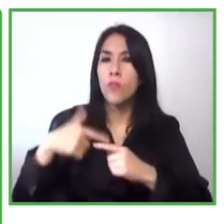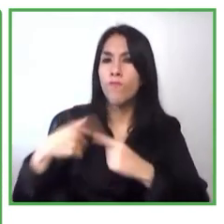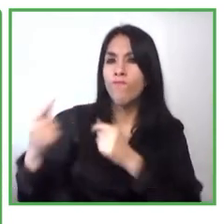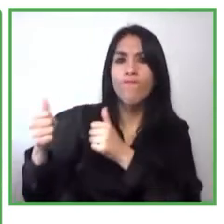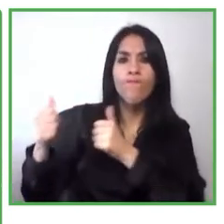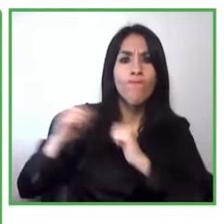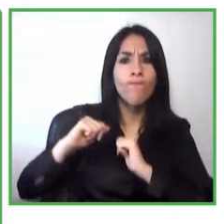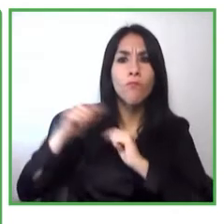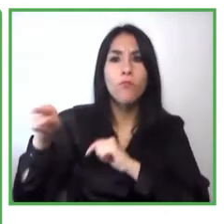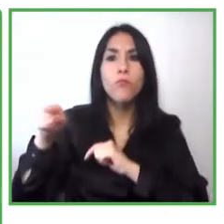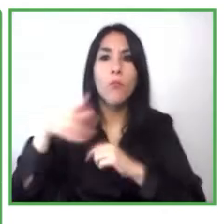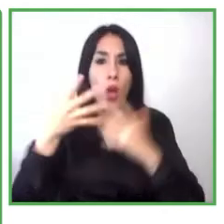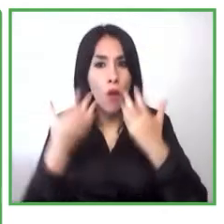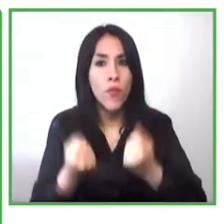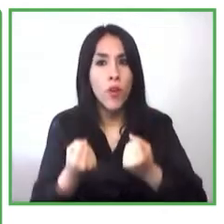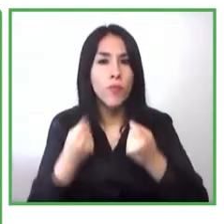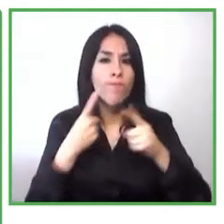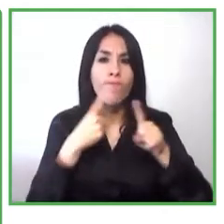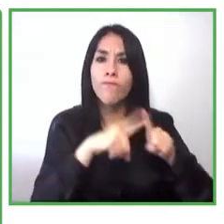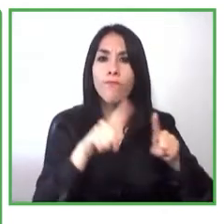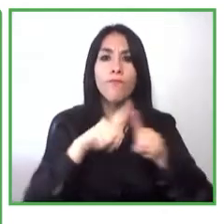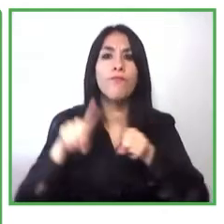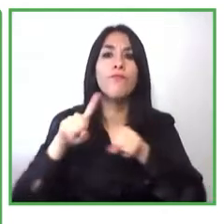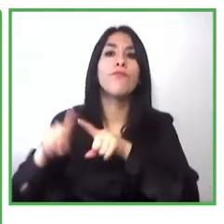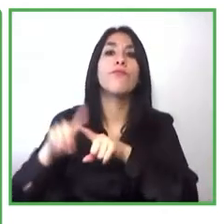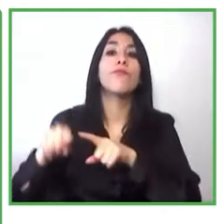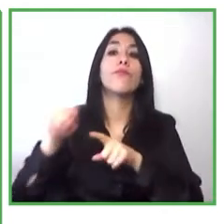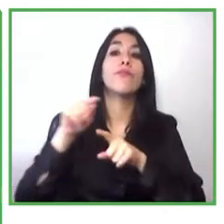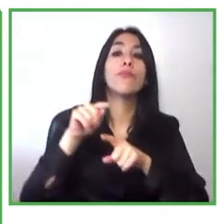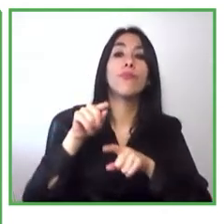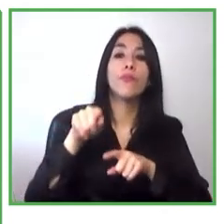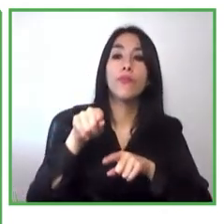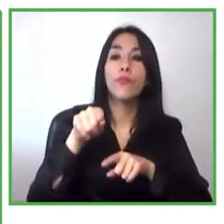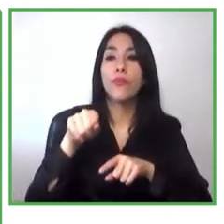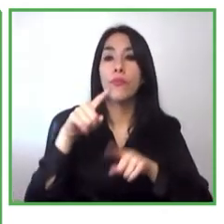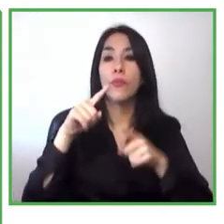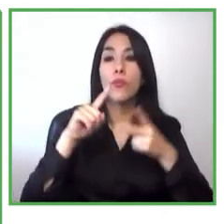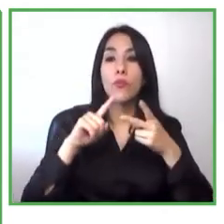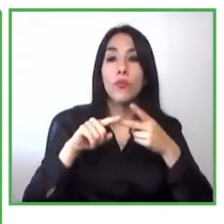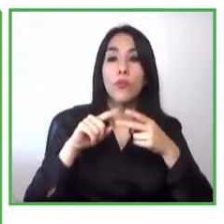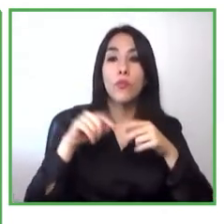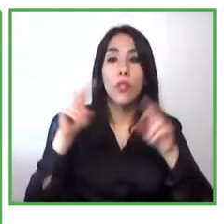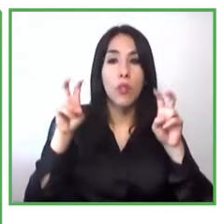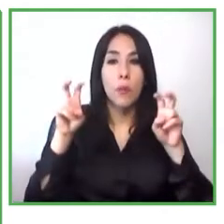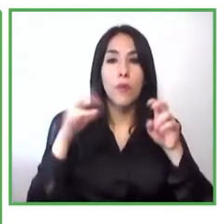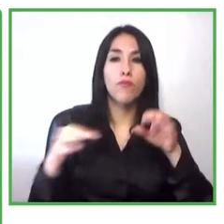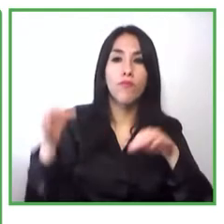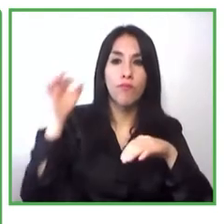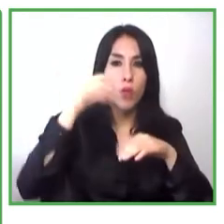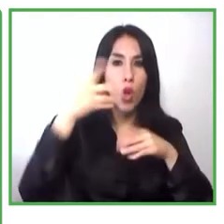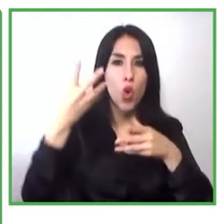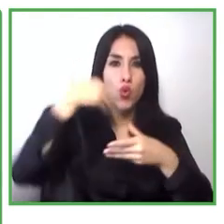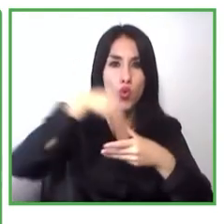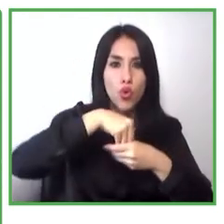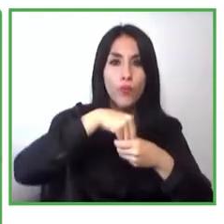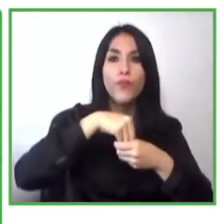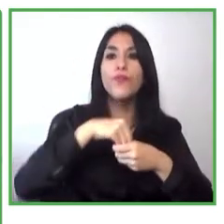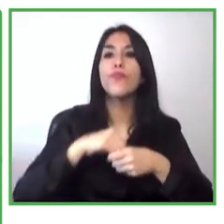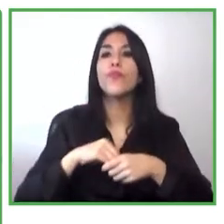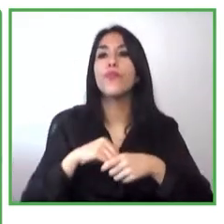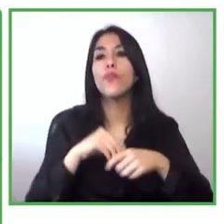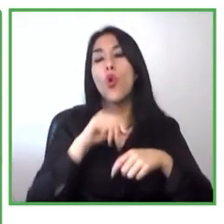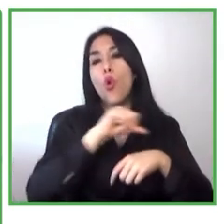al emprendimiento para la incubación, para la aceleración y de los cuales generalmente las personas con discapacidad están